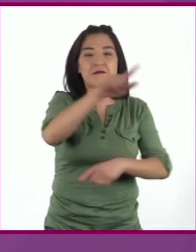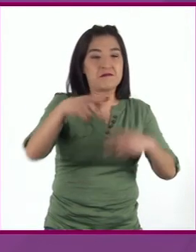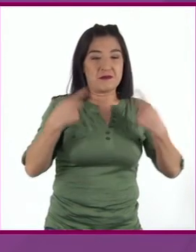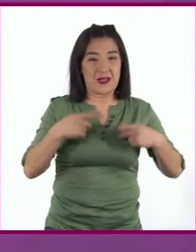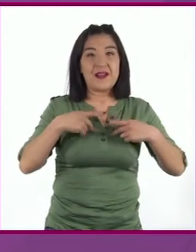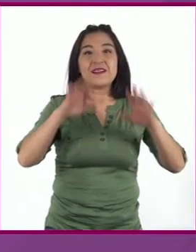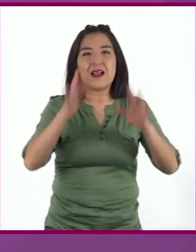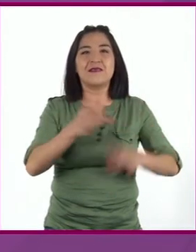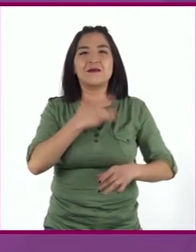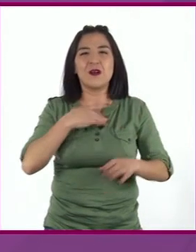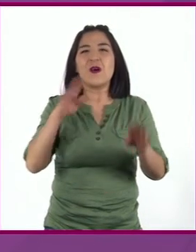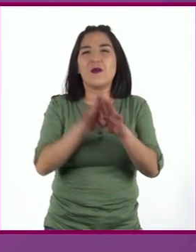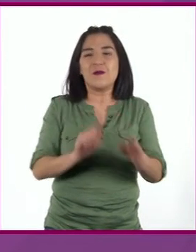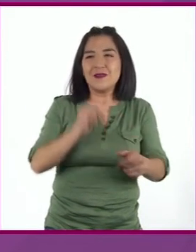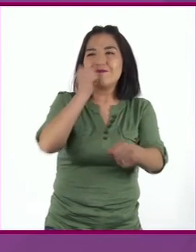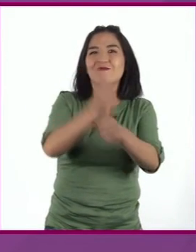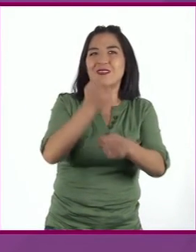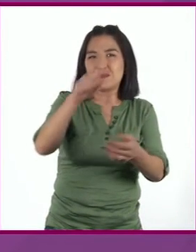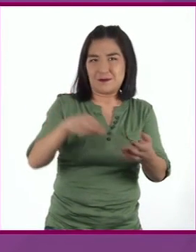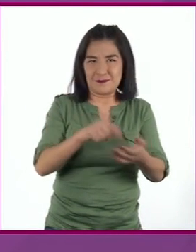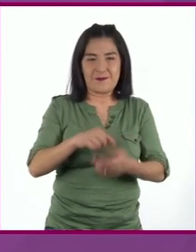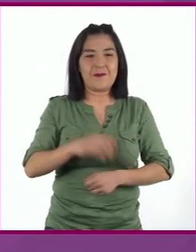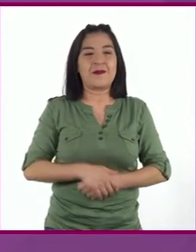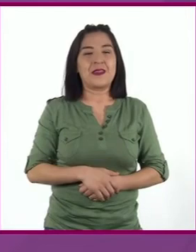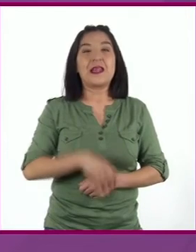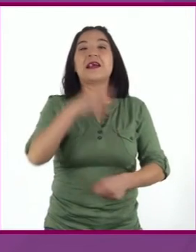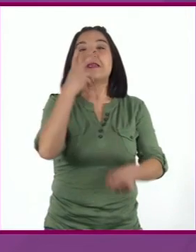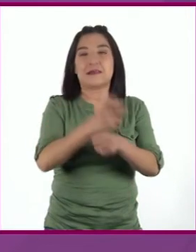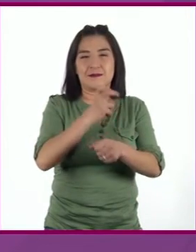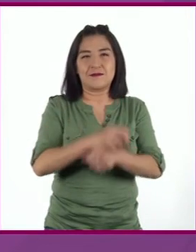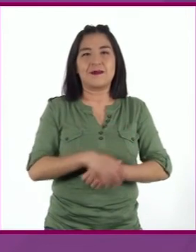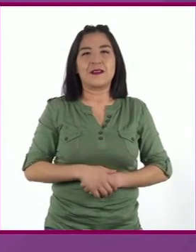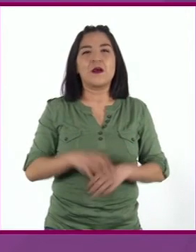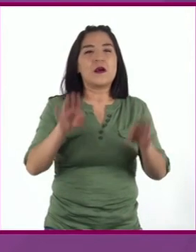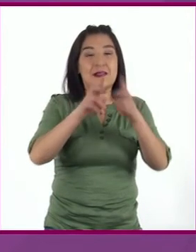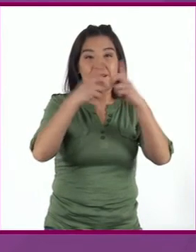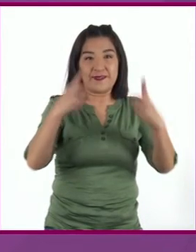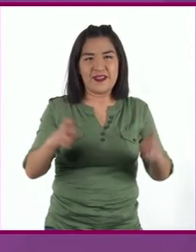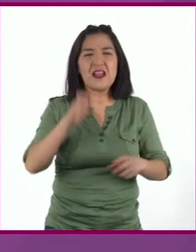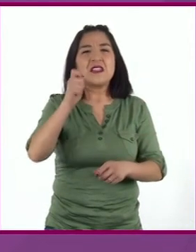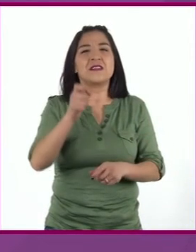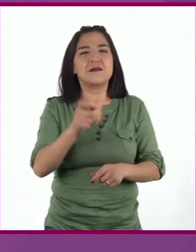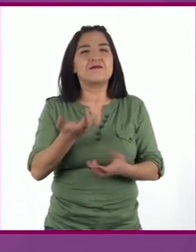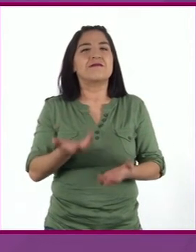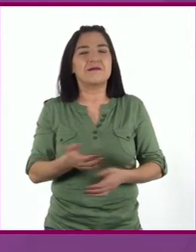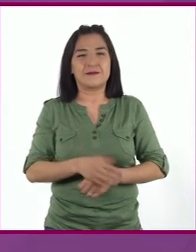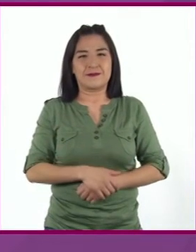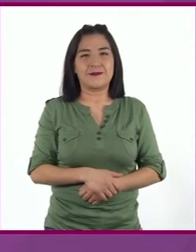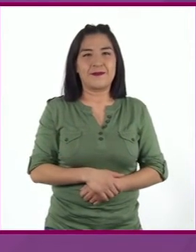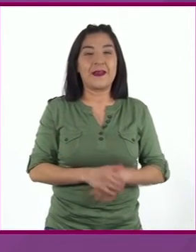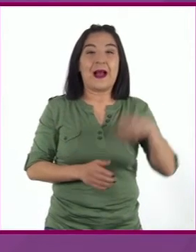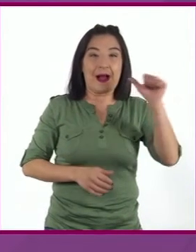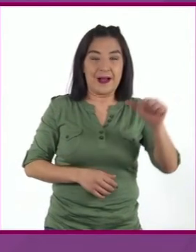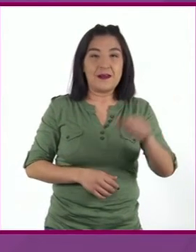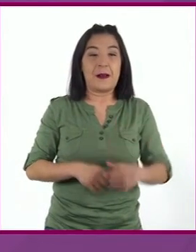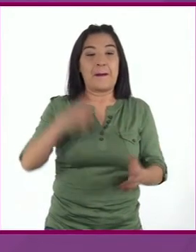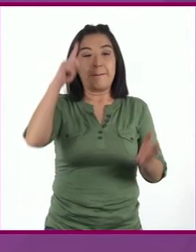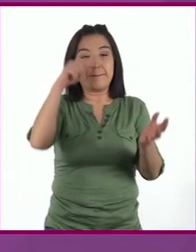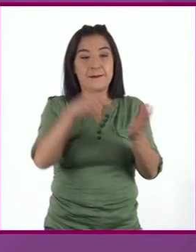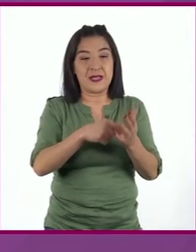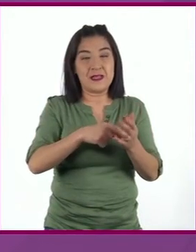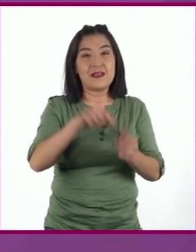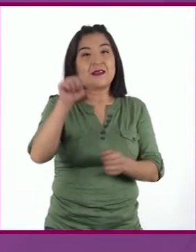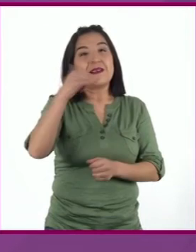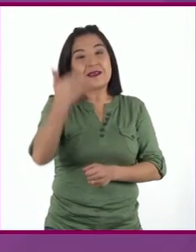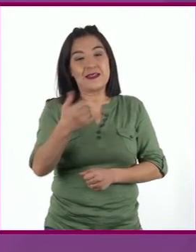ese territorio Segundo, se desarrollaron entre el Inciso A, mil y